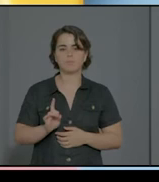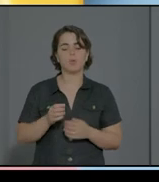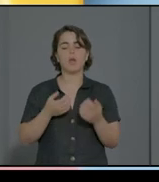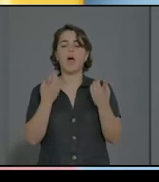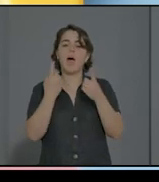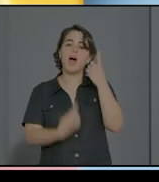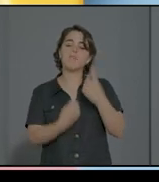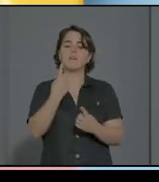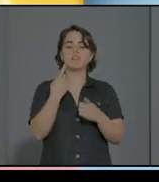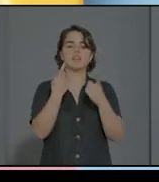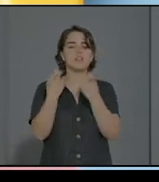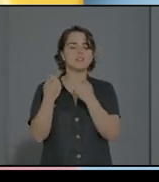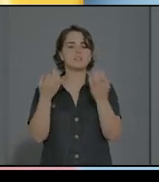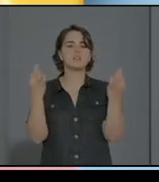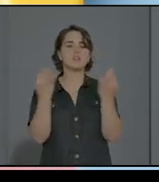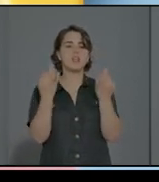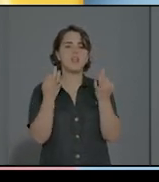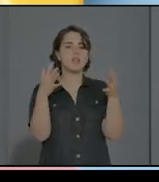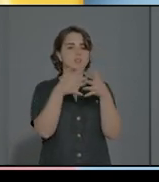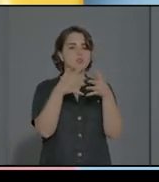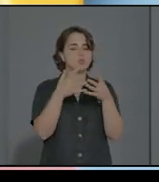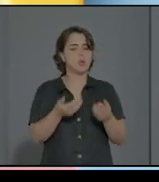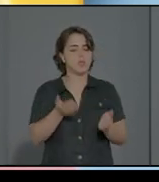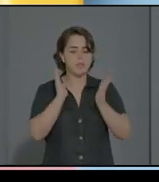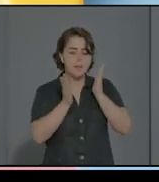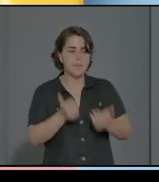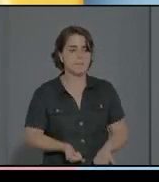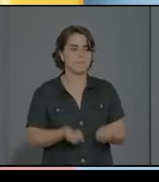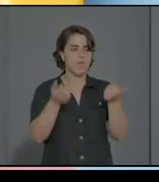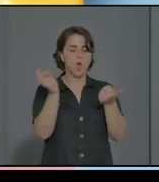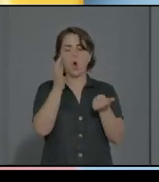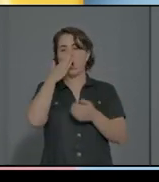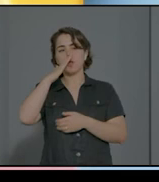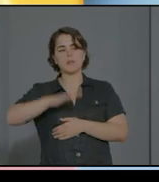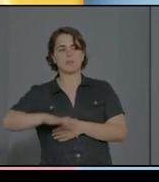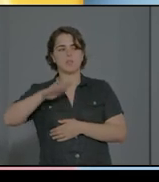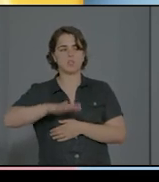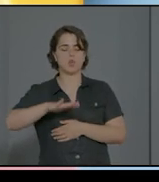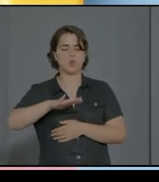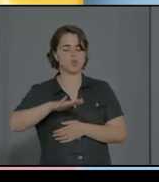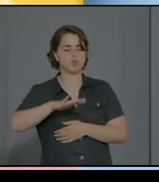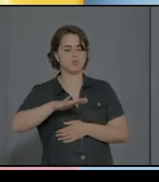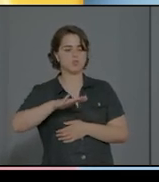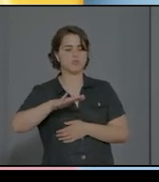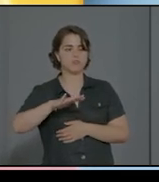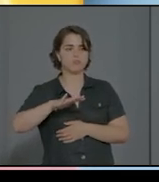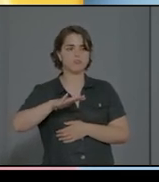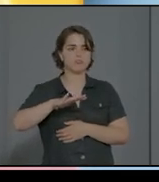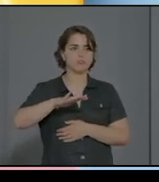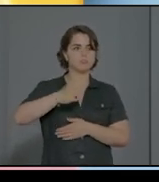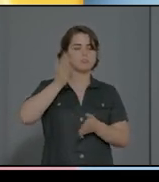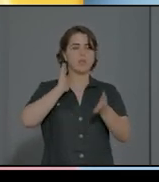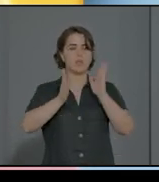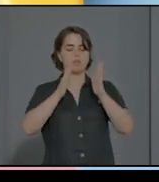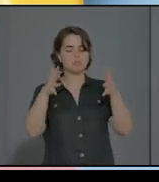o niños con los cuales se hacen terapias más estructuradas y que necesitan